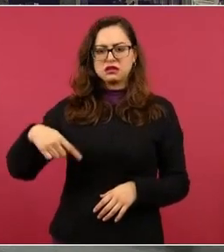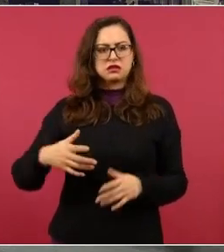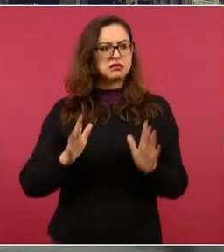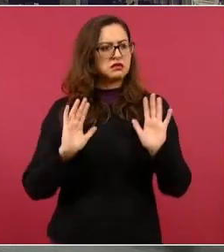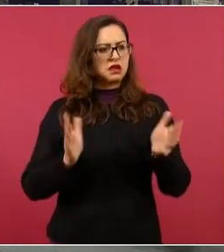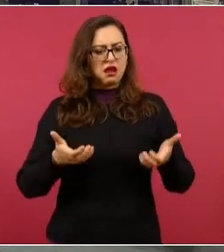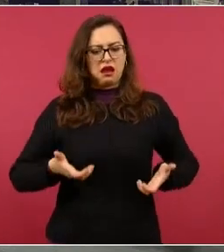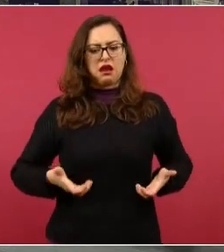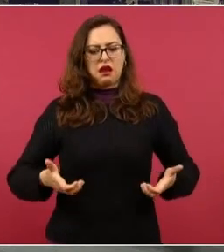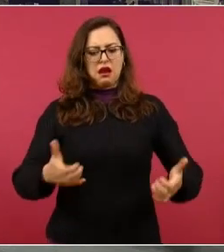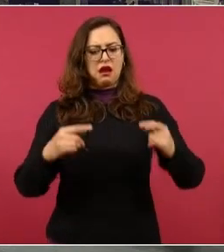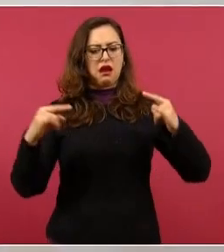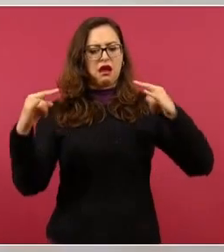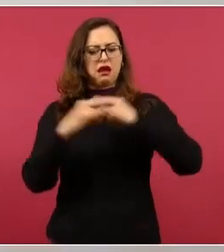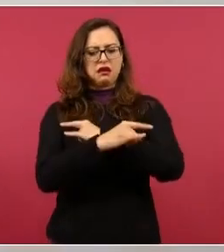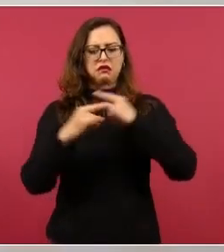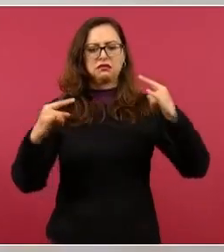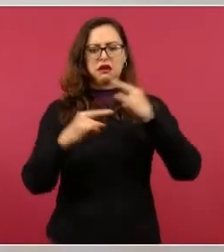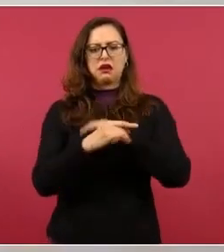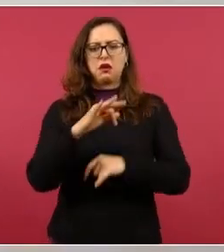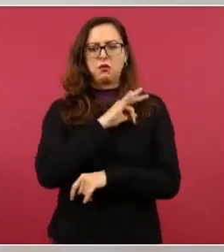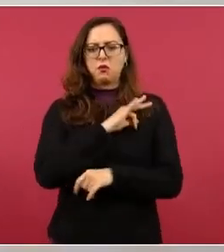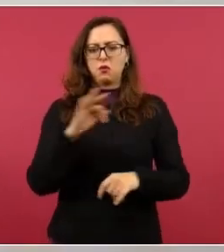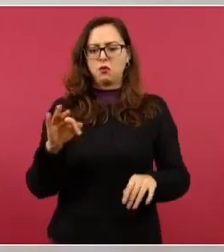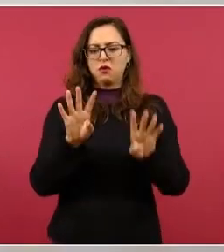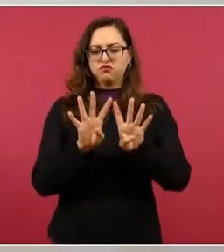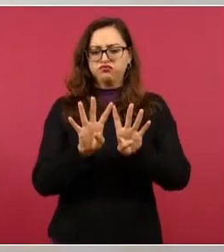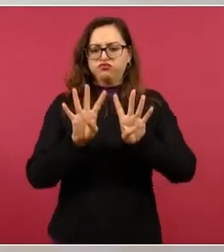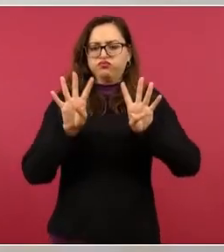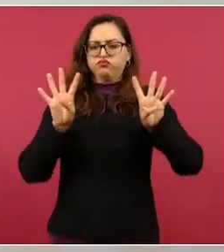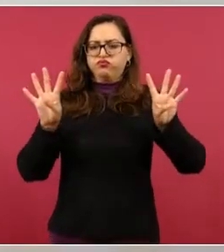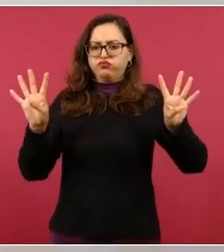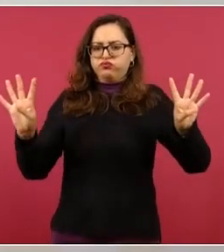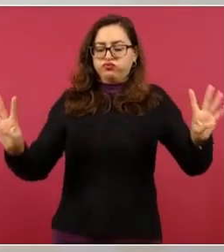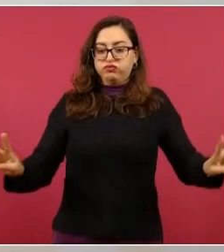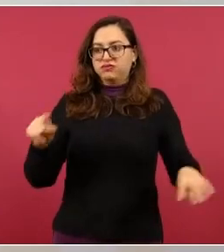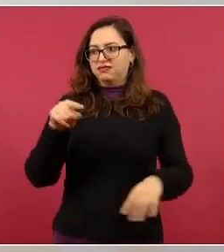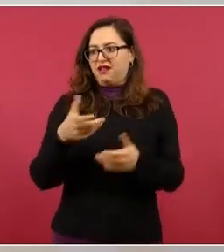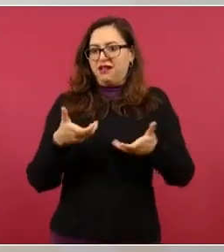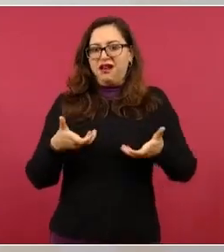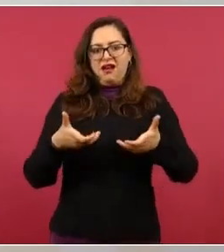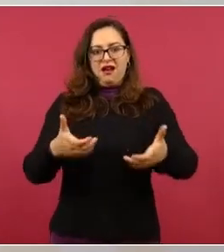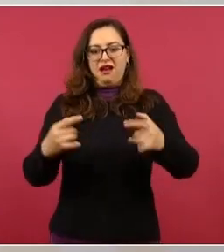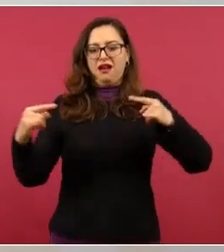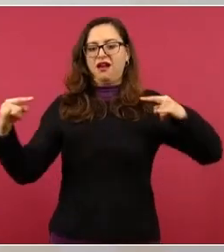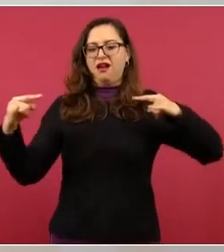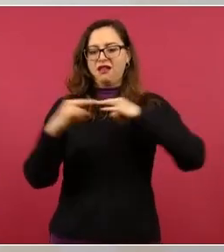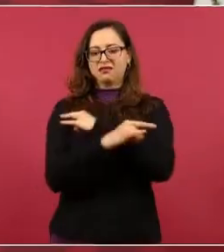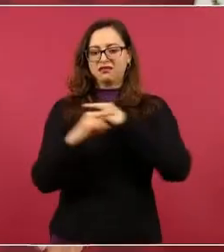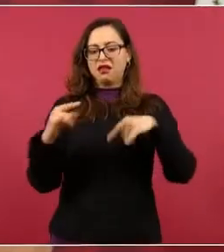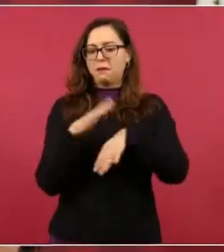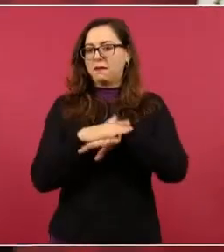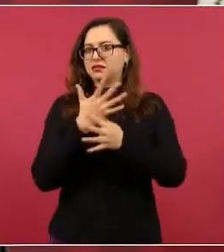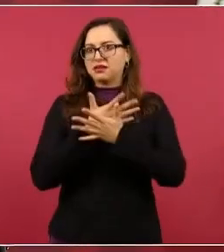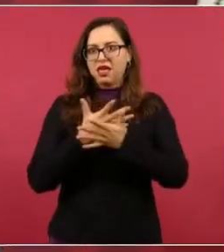la carretera, si es la principal carretera de sureste,